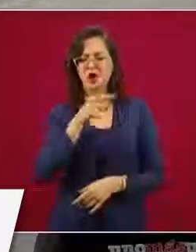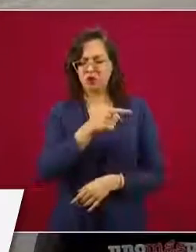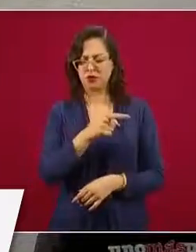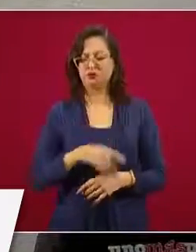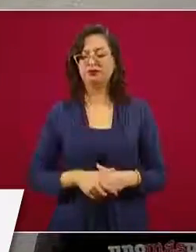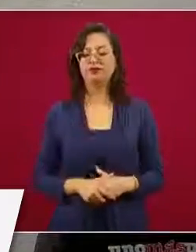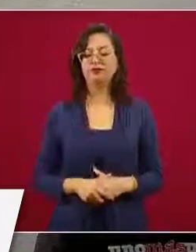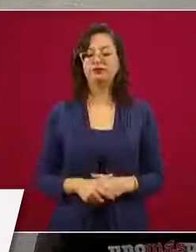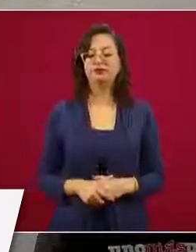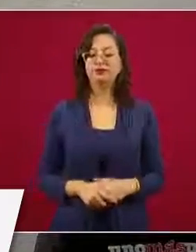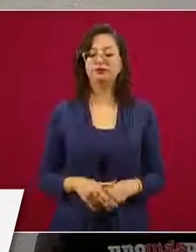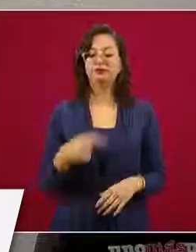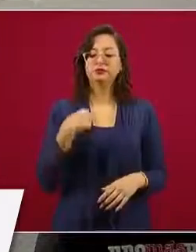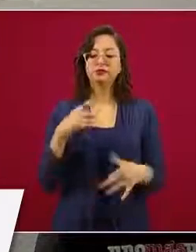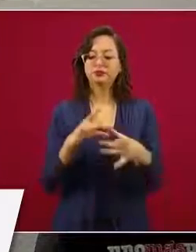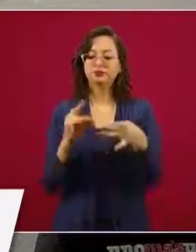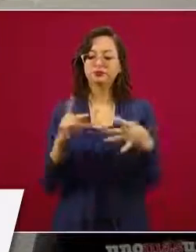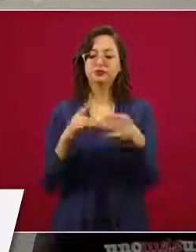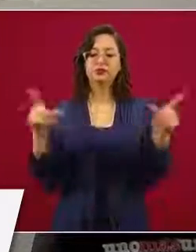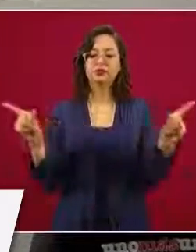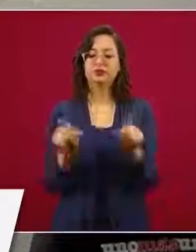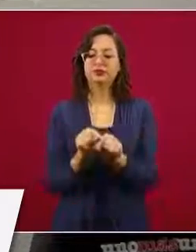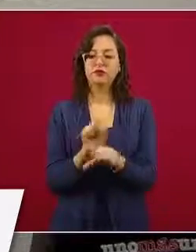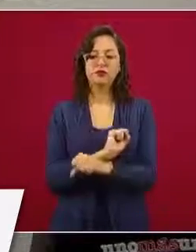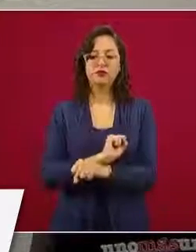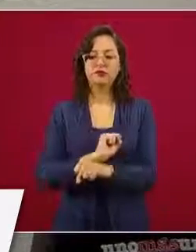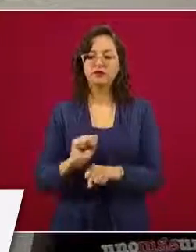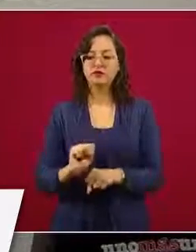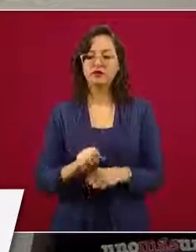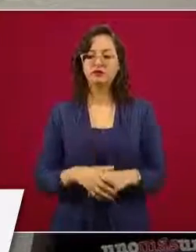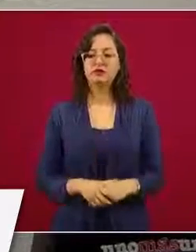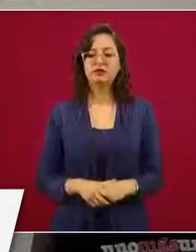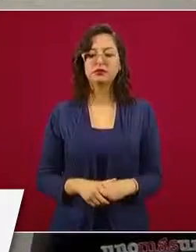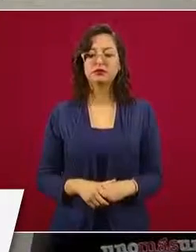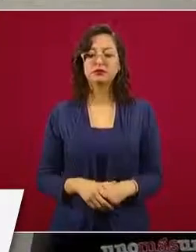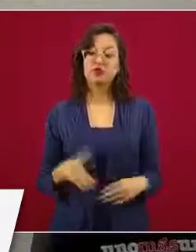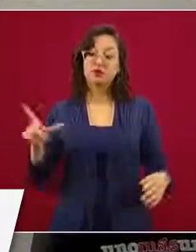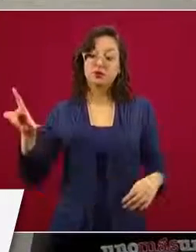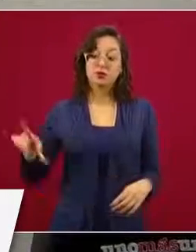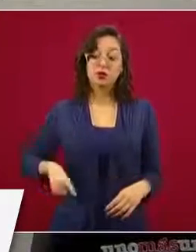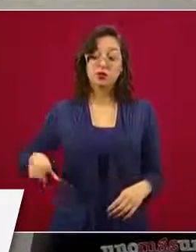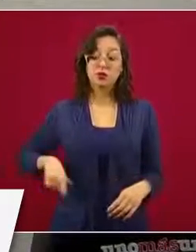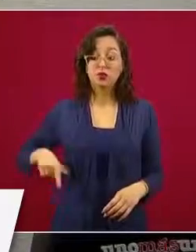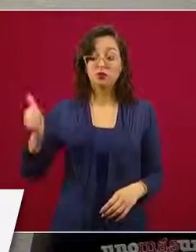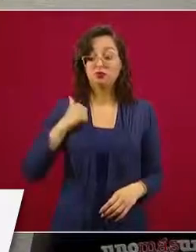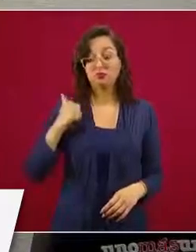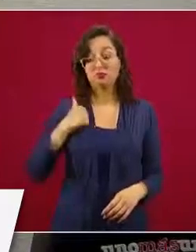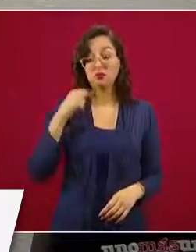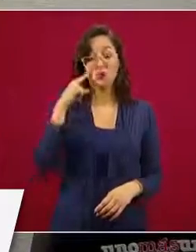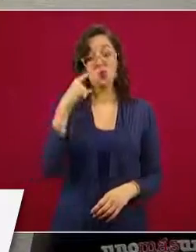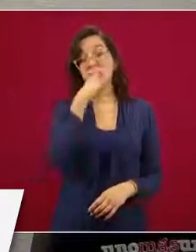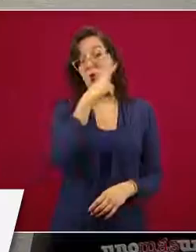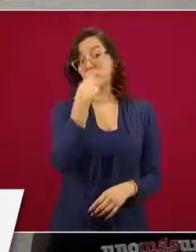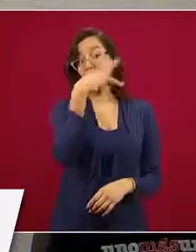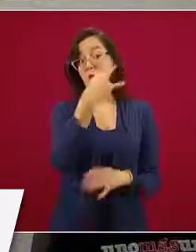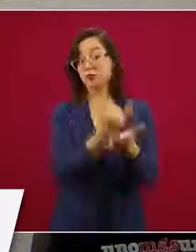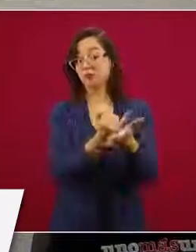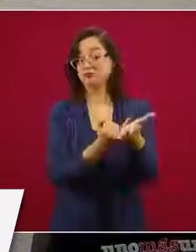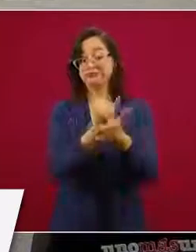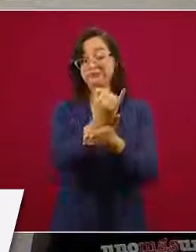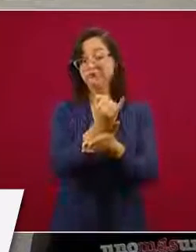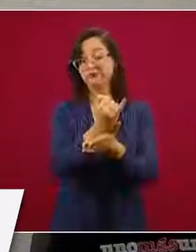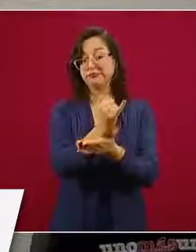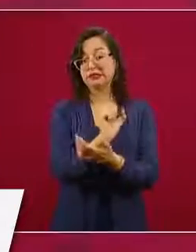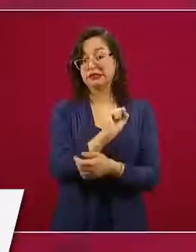Muy brevemente, corresponde al gobierno de Canadá tomar su determinación, su decisión,